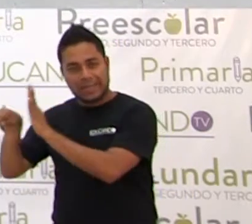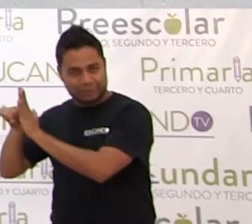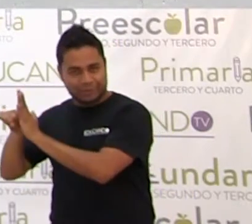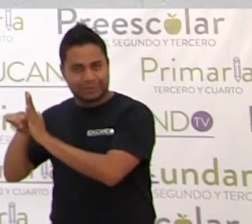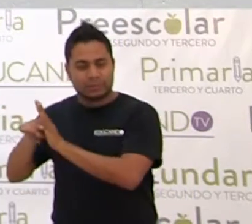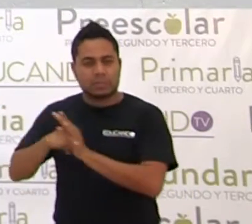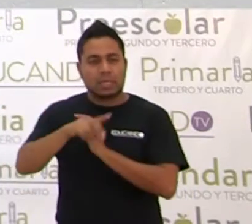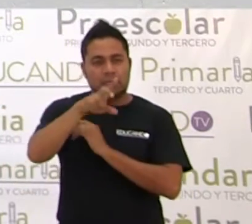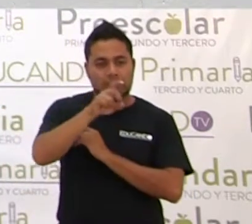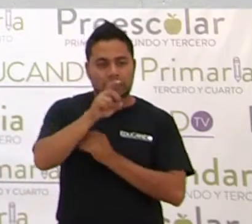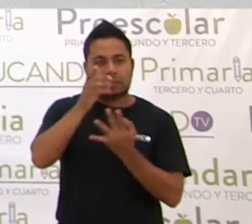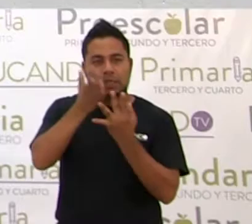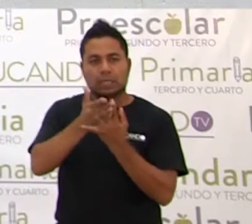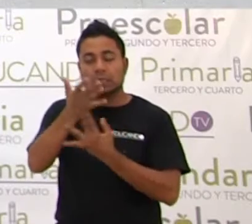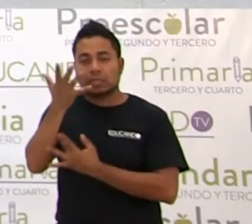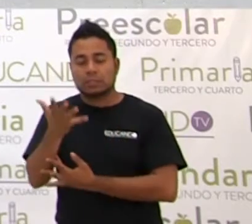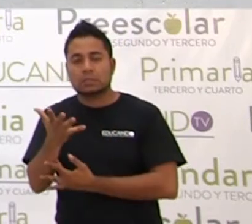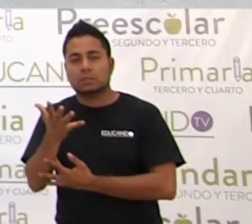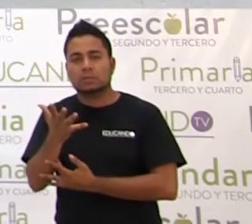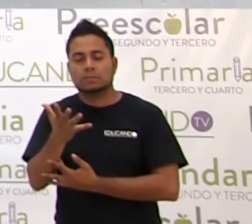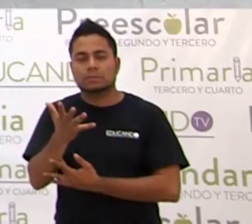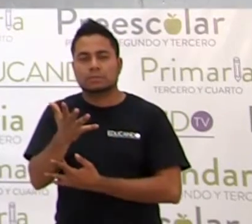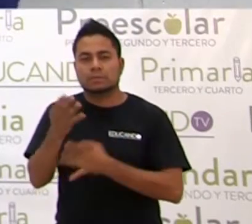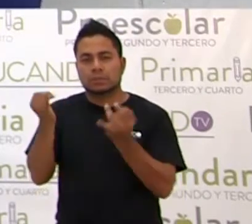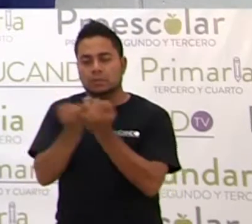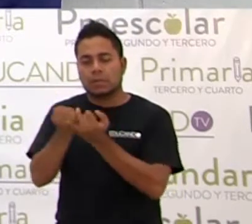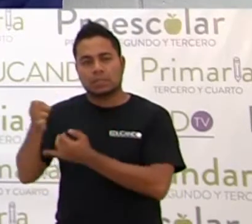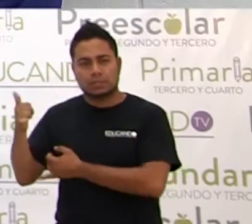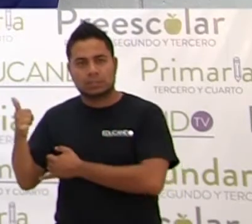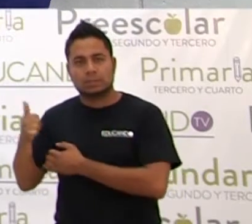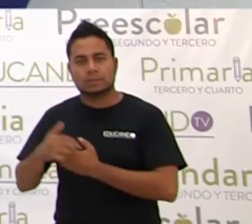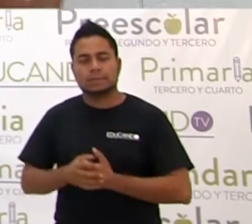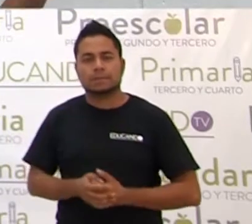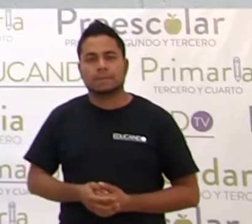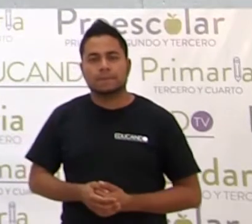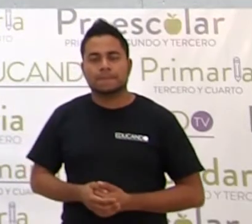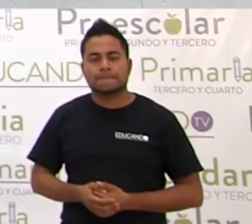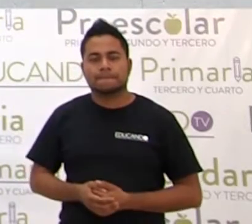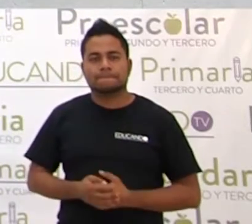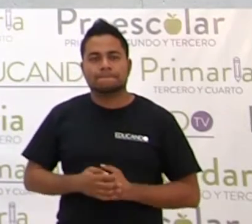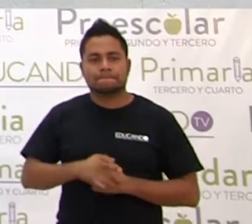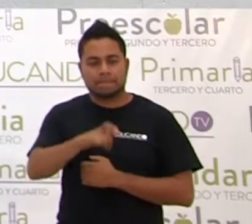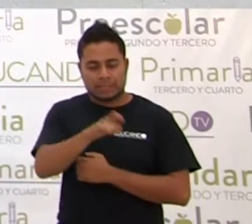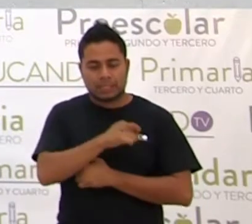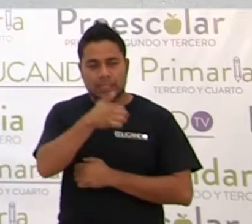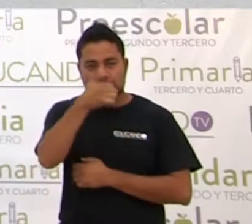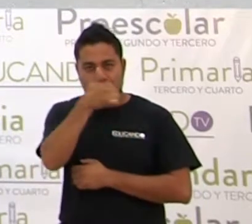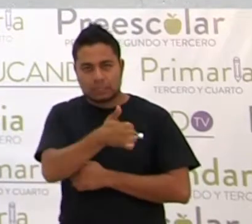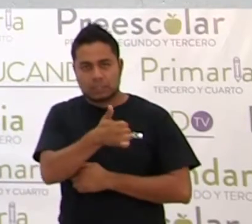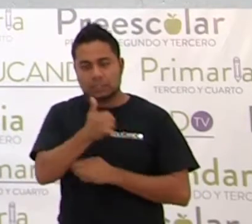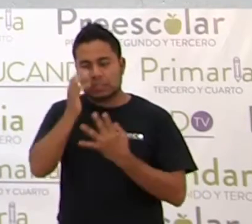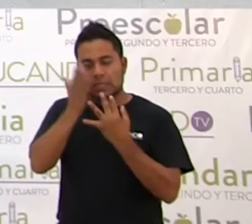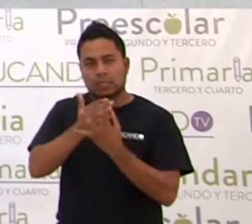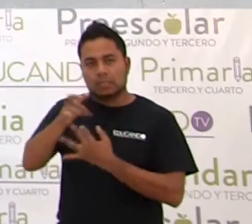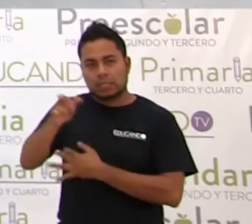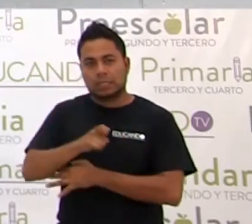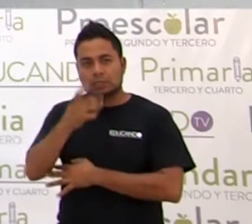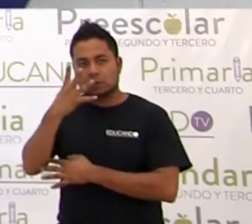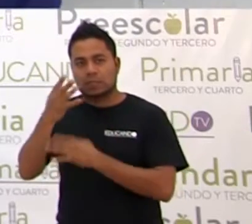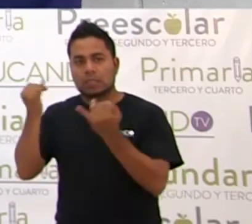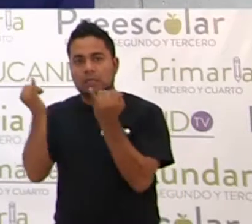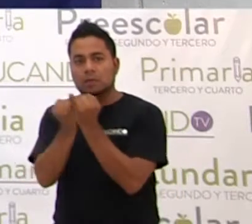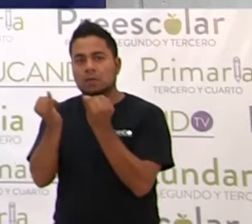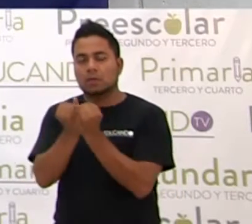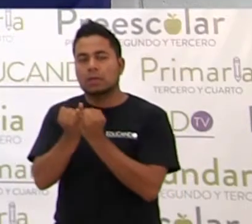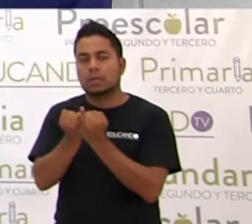30 entre 5, 6. X sexta entre X cuarta, X